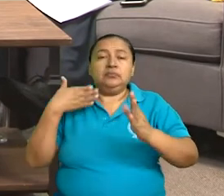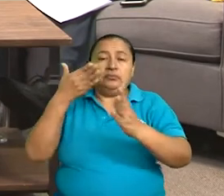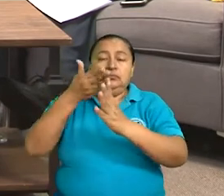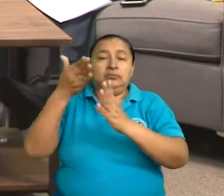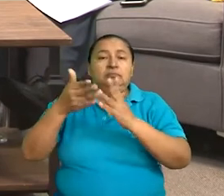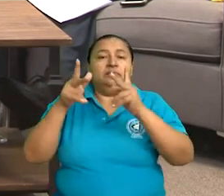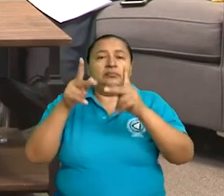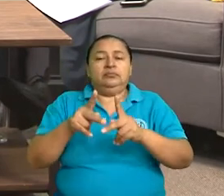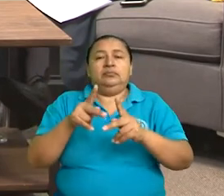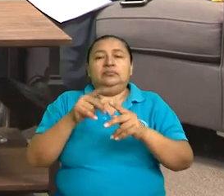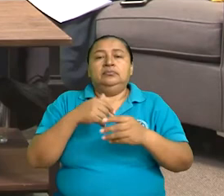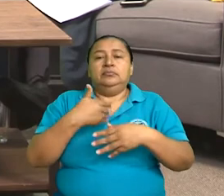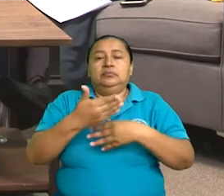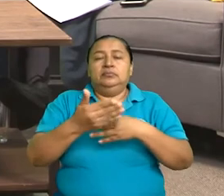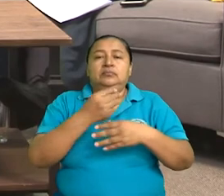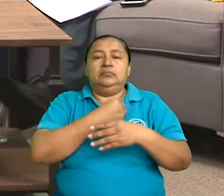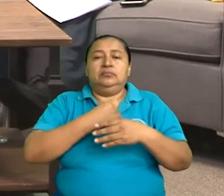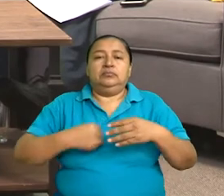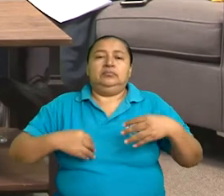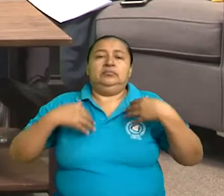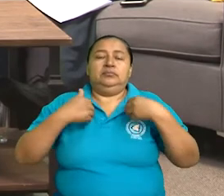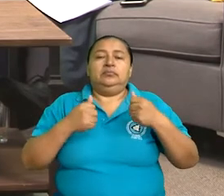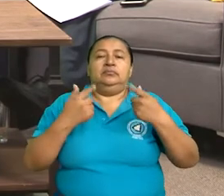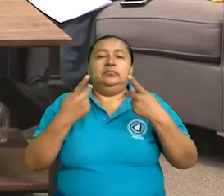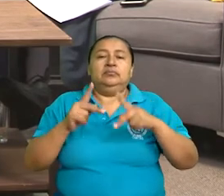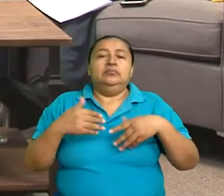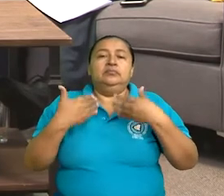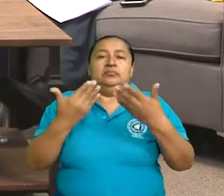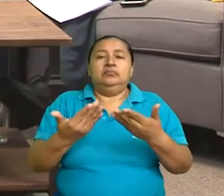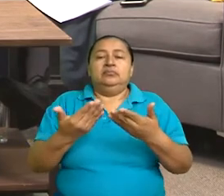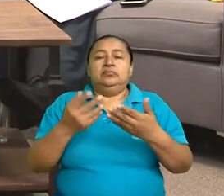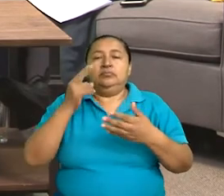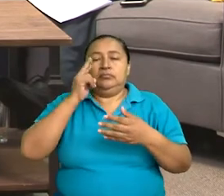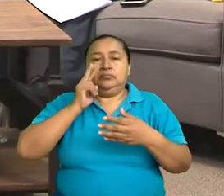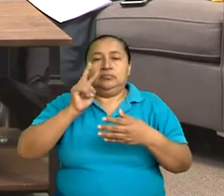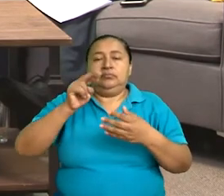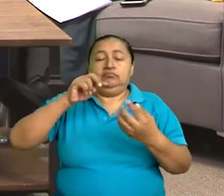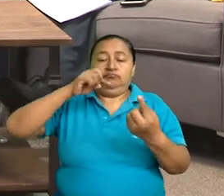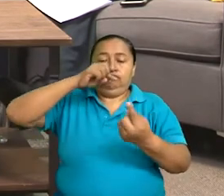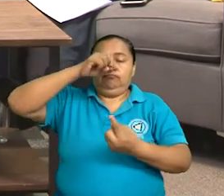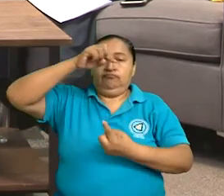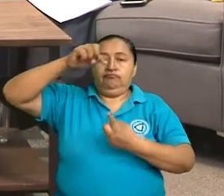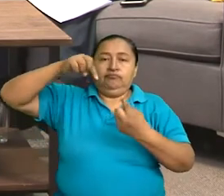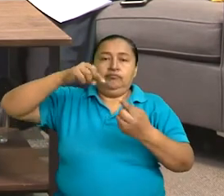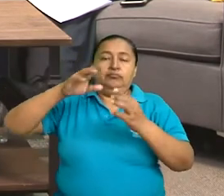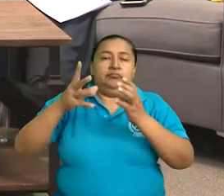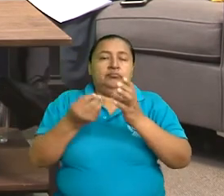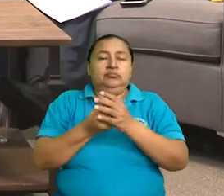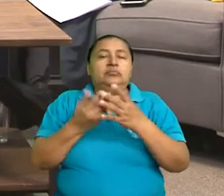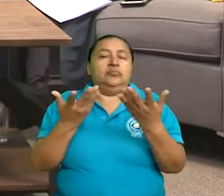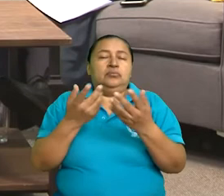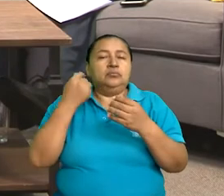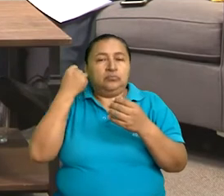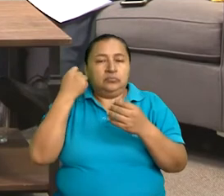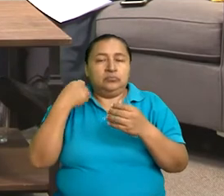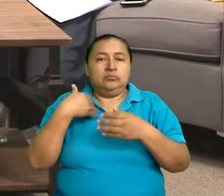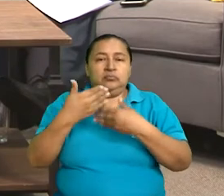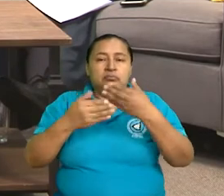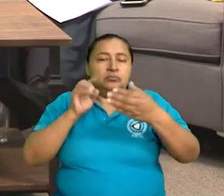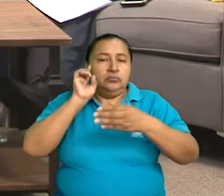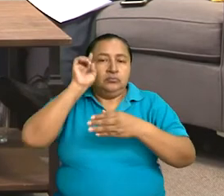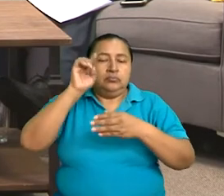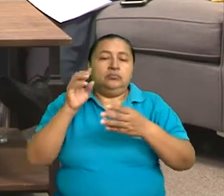de parte del Ministerio de Salud, pero también en una visión holística e integral? ¿Cómo entendemos ese desarrollo y cómo está